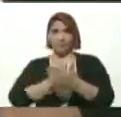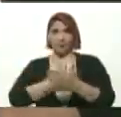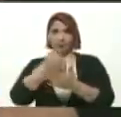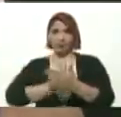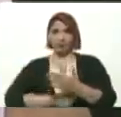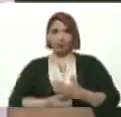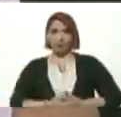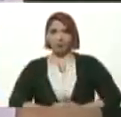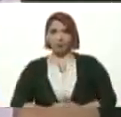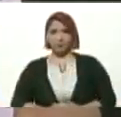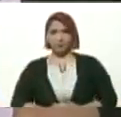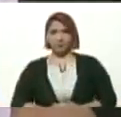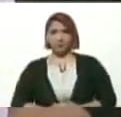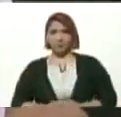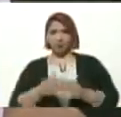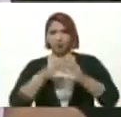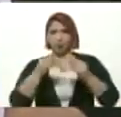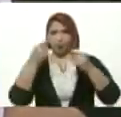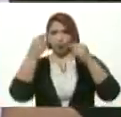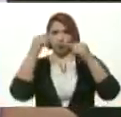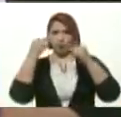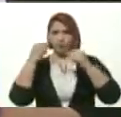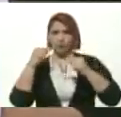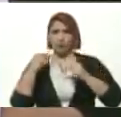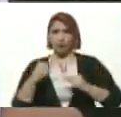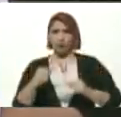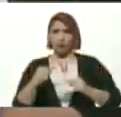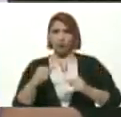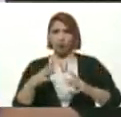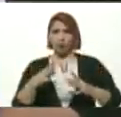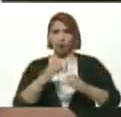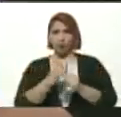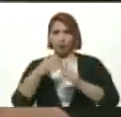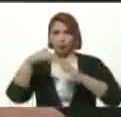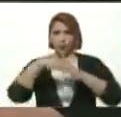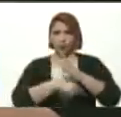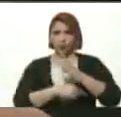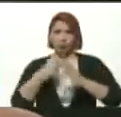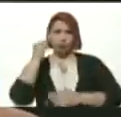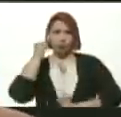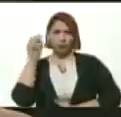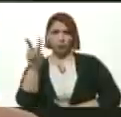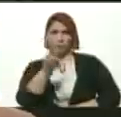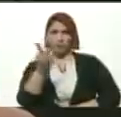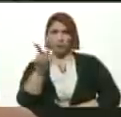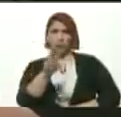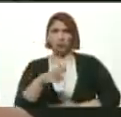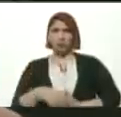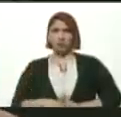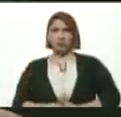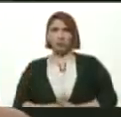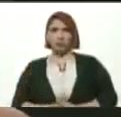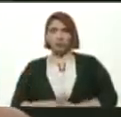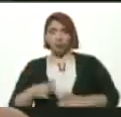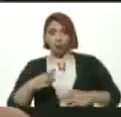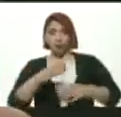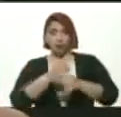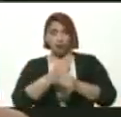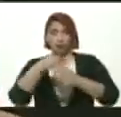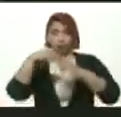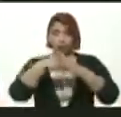A todo nivel Confío Profundamente En la mujer Venezolana Confío